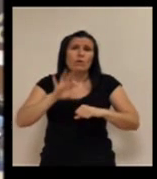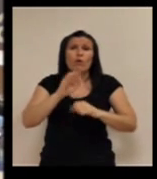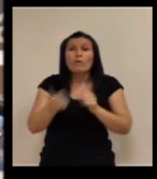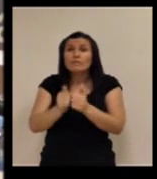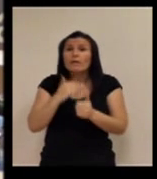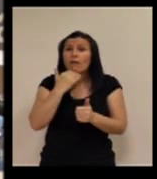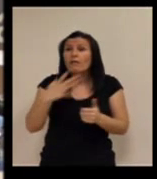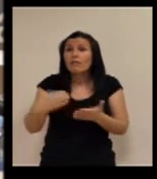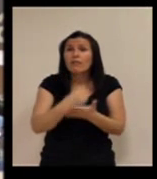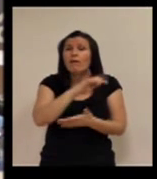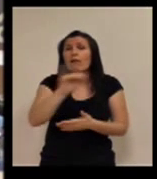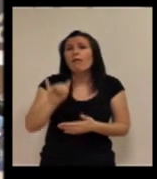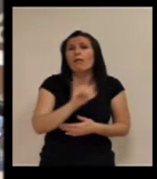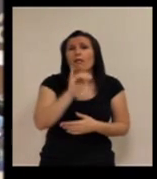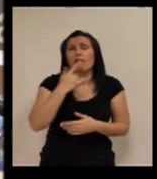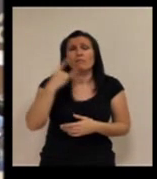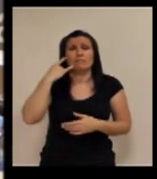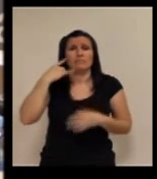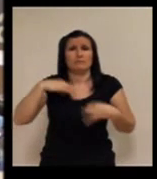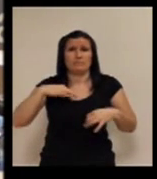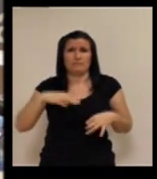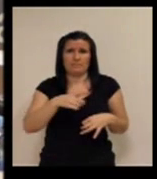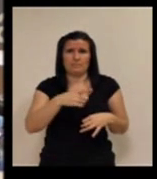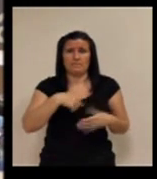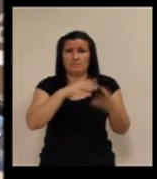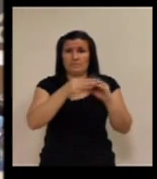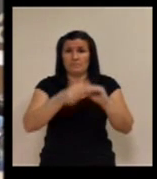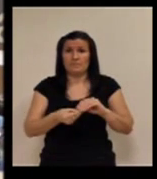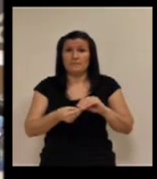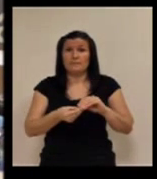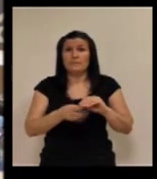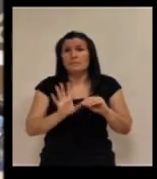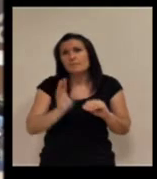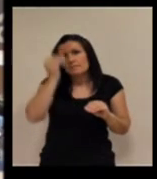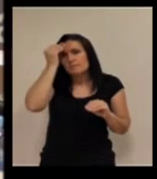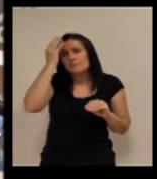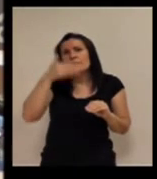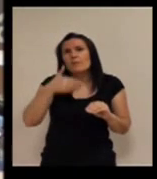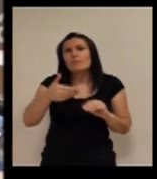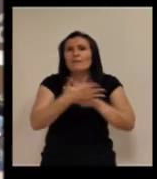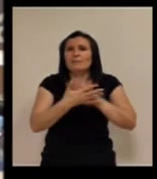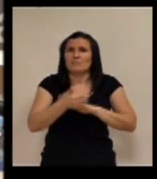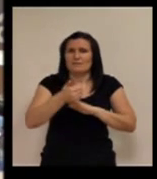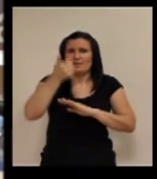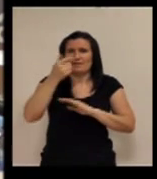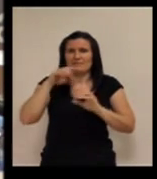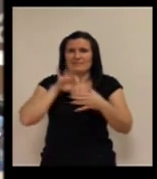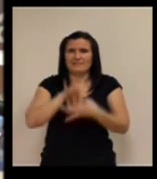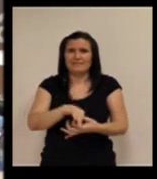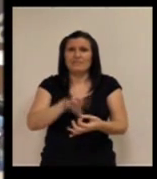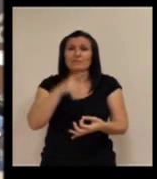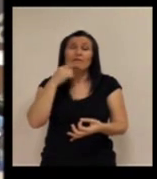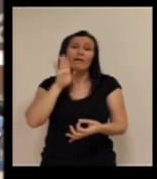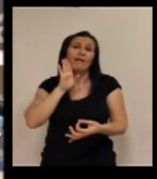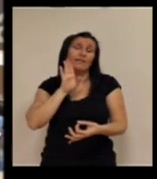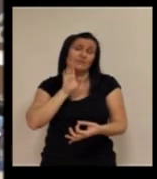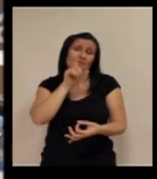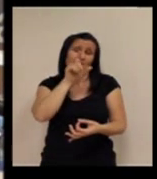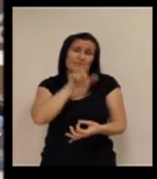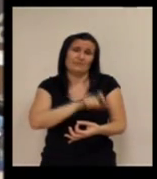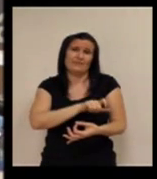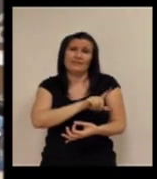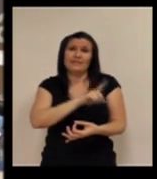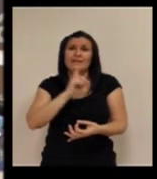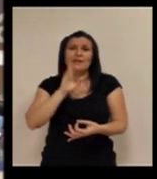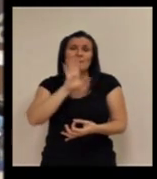dependiente lo tiene y, bueno, me imagino que luego lo comentaremos, pero cogiendo un poco la línea de Begoña parece que